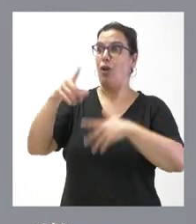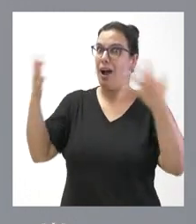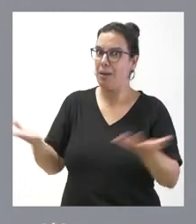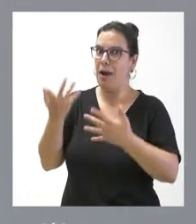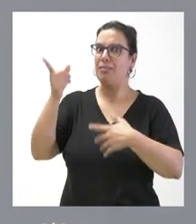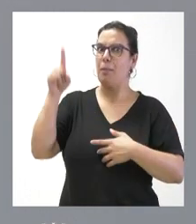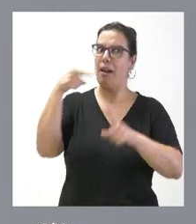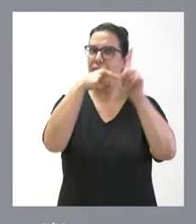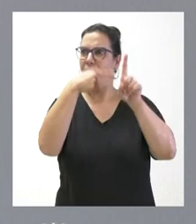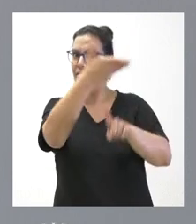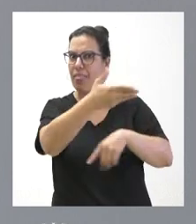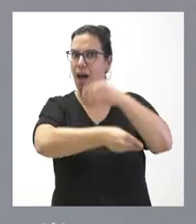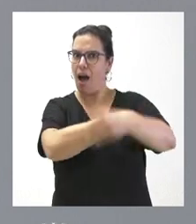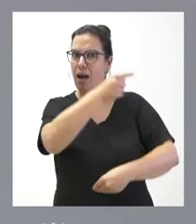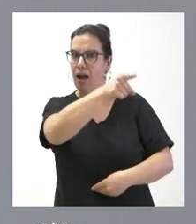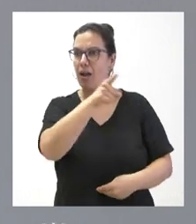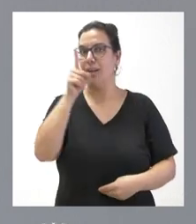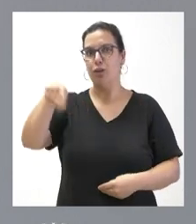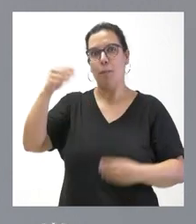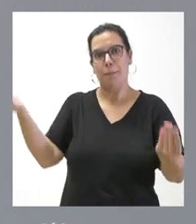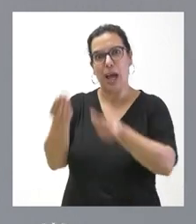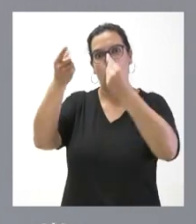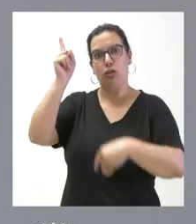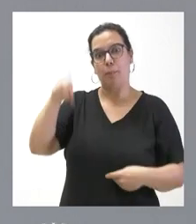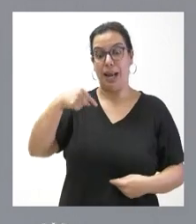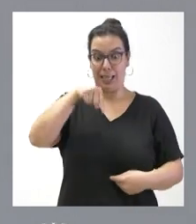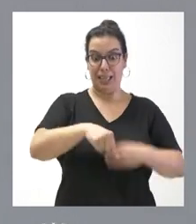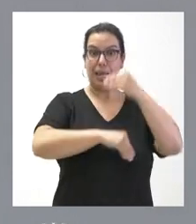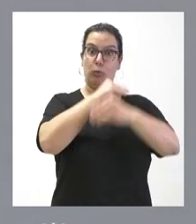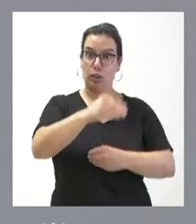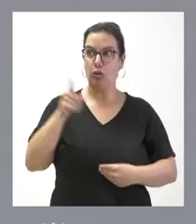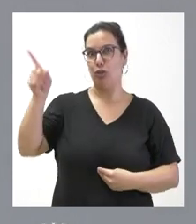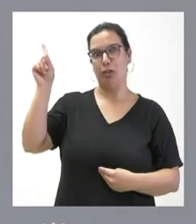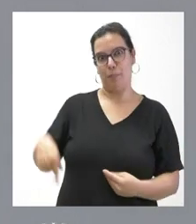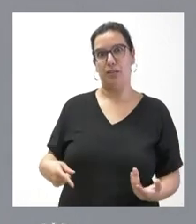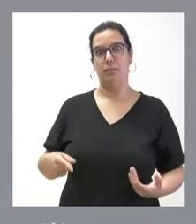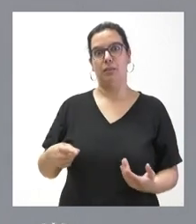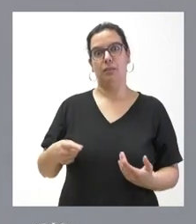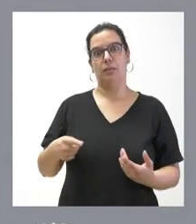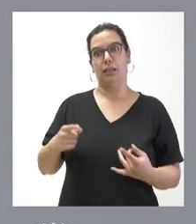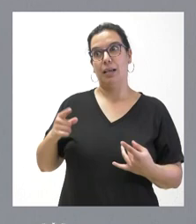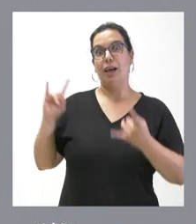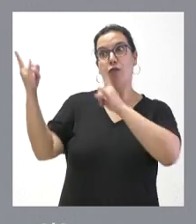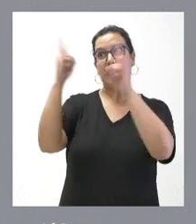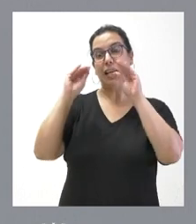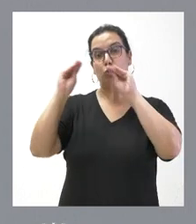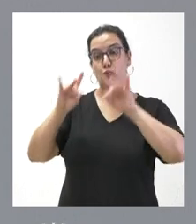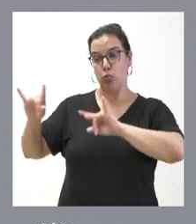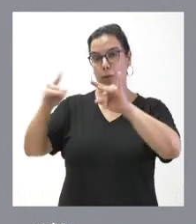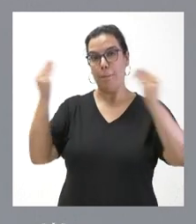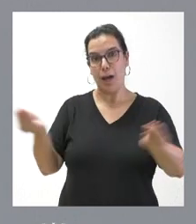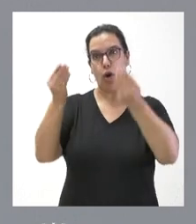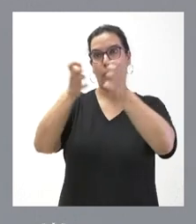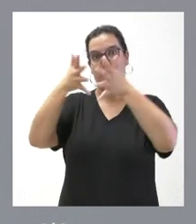para que en esas comunidades autónomas mejoren lo que hemos hecho en Castilla y León, que mejoren su superficie forestal y que reduzcan